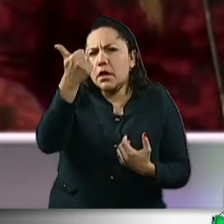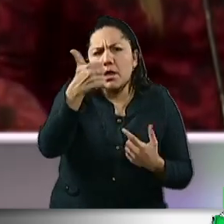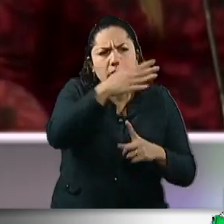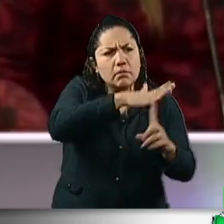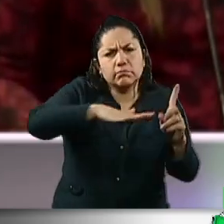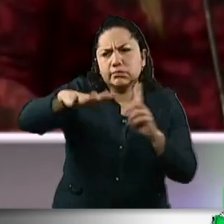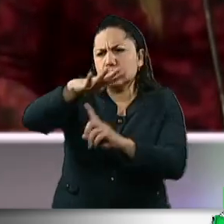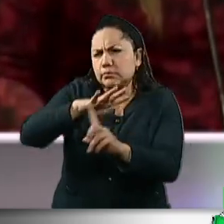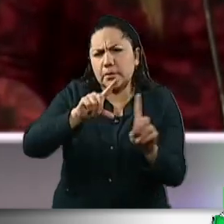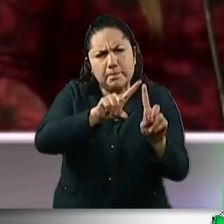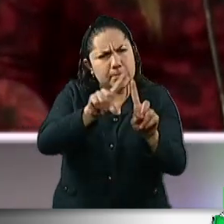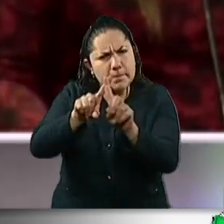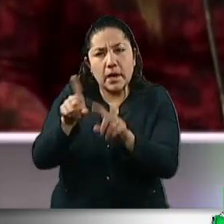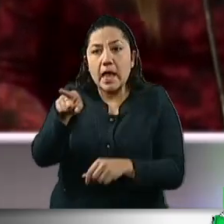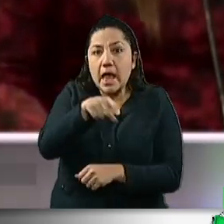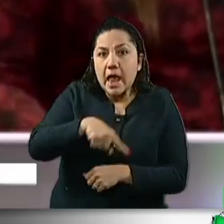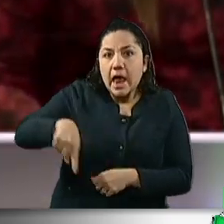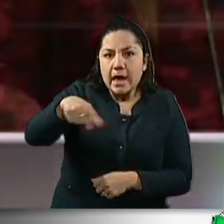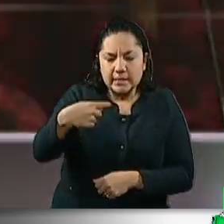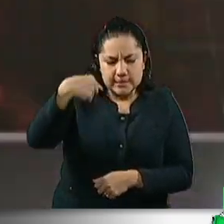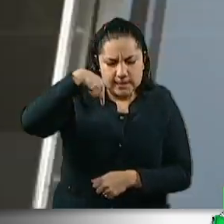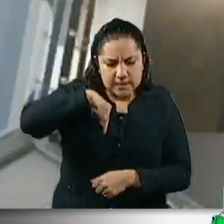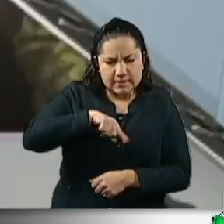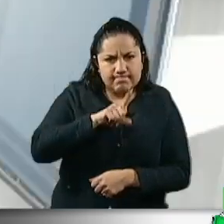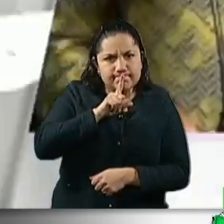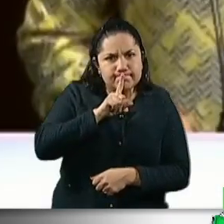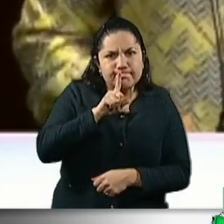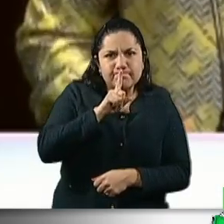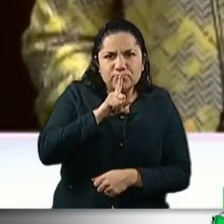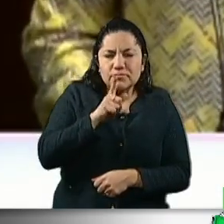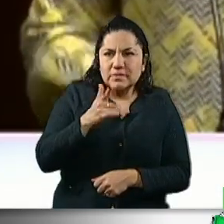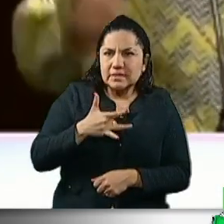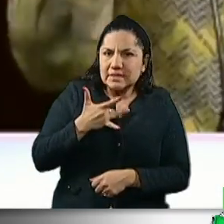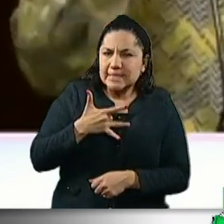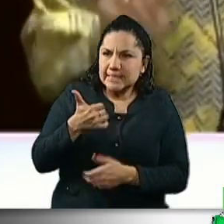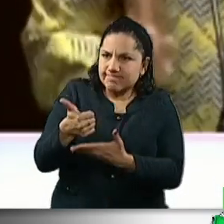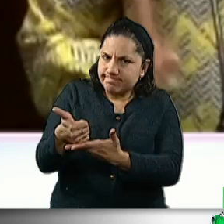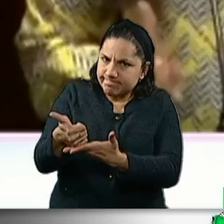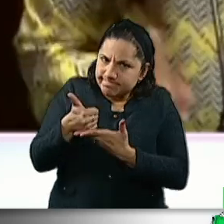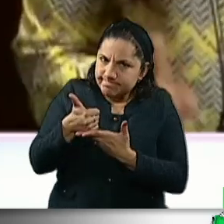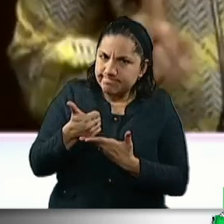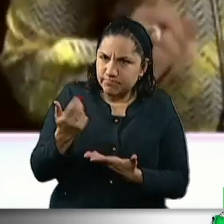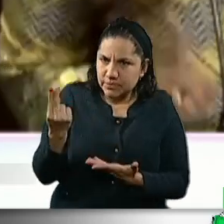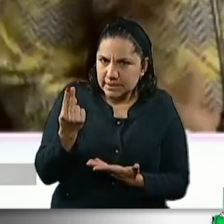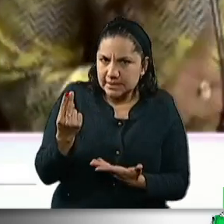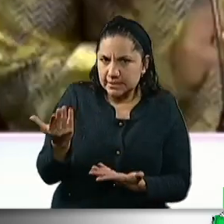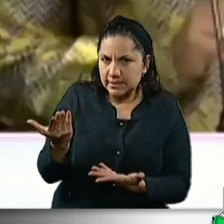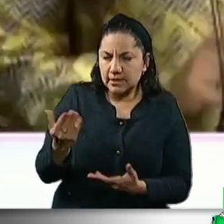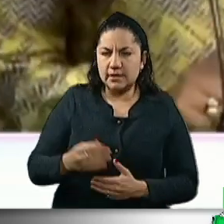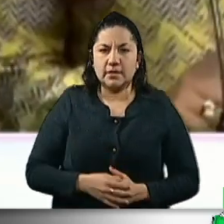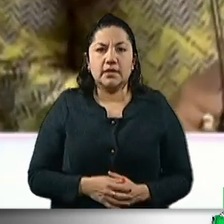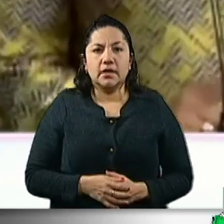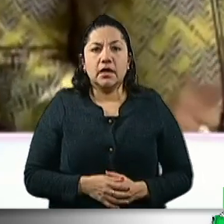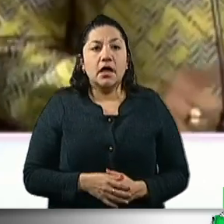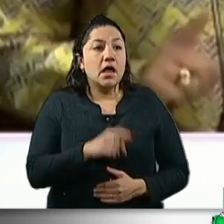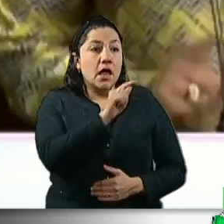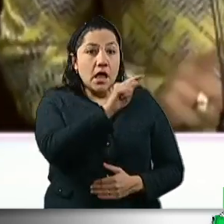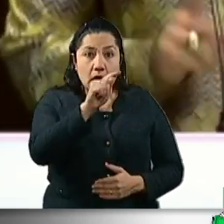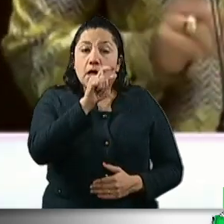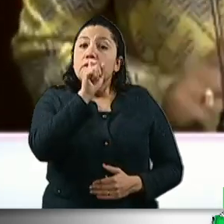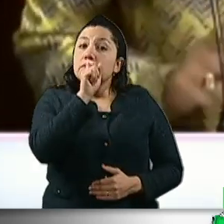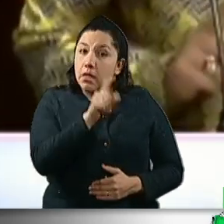pidiendo ayuda en silencio. Se agrega el involucramiento oportuno de padres y tutores,